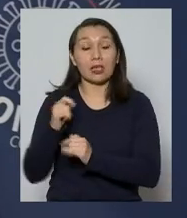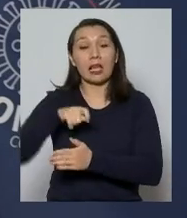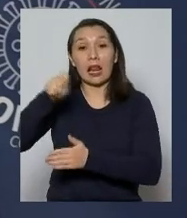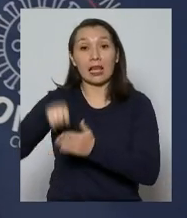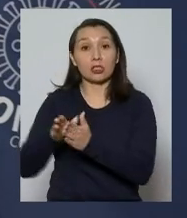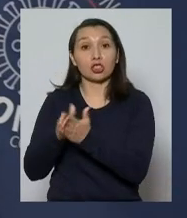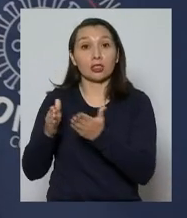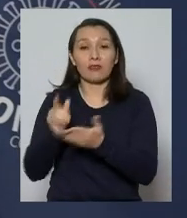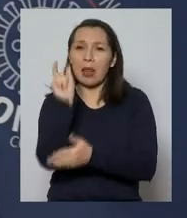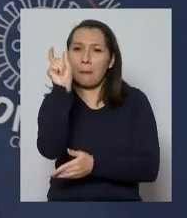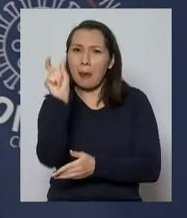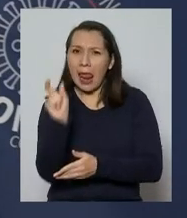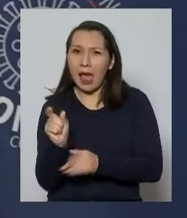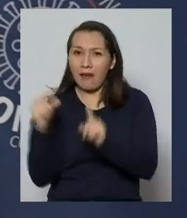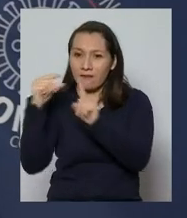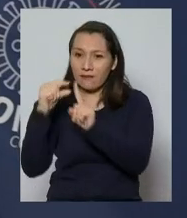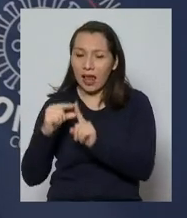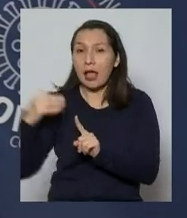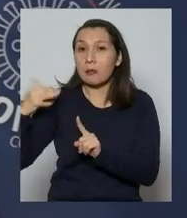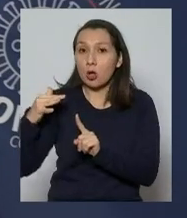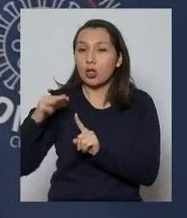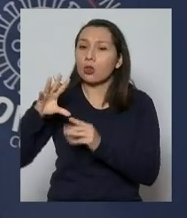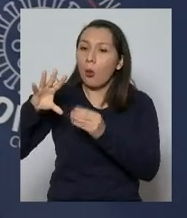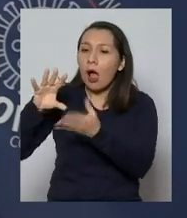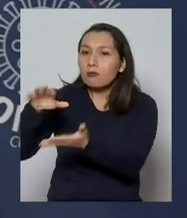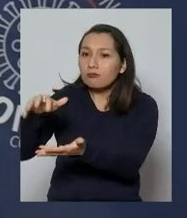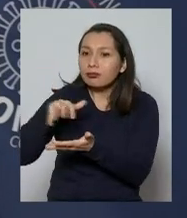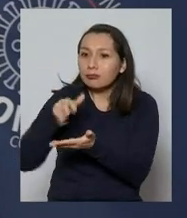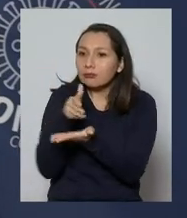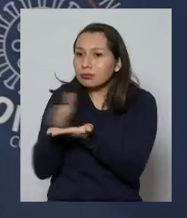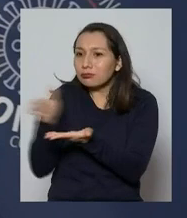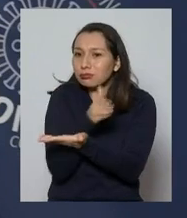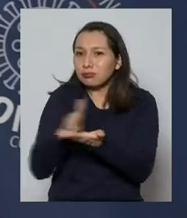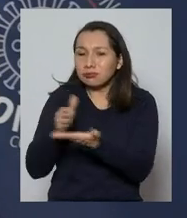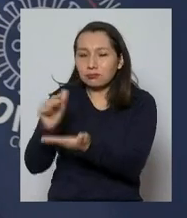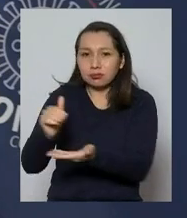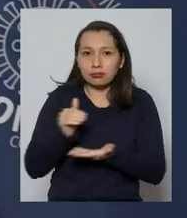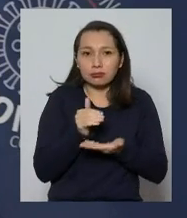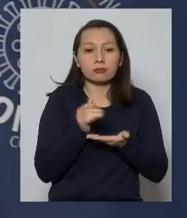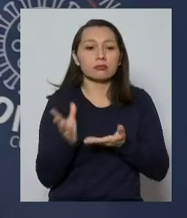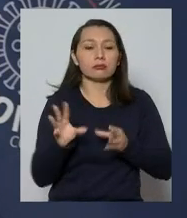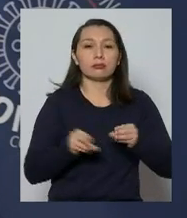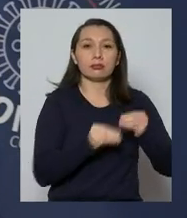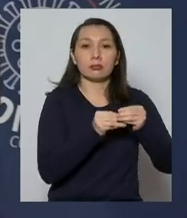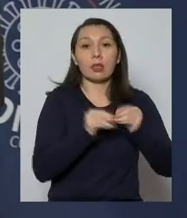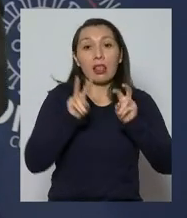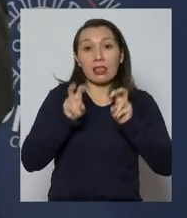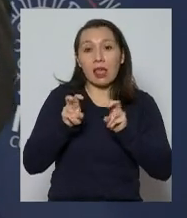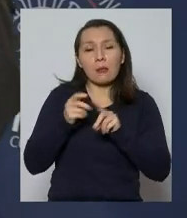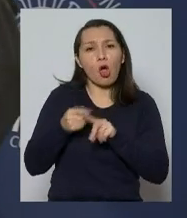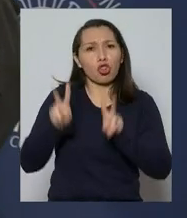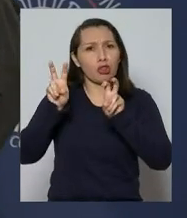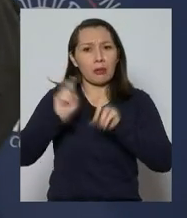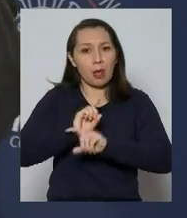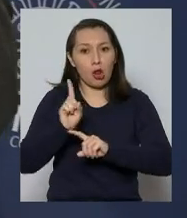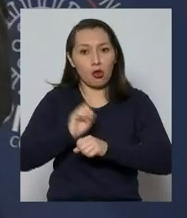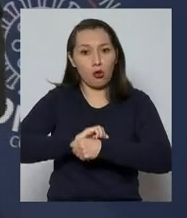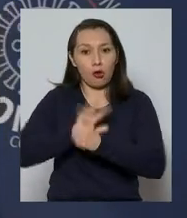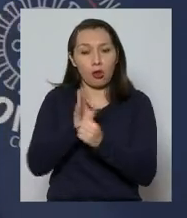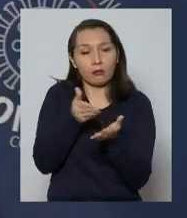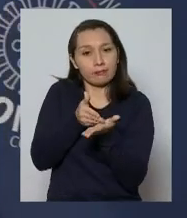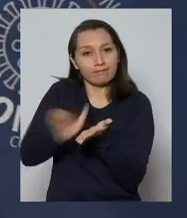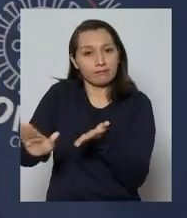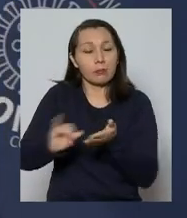claves. Esas palabras claves nos dan un subconjunto. Y eso, entonces, se excluyen las causas que son externas. Y luego,